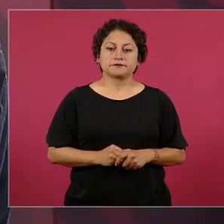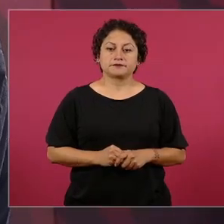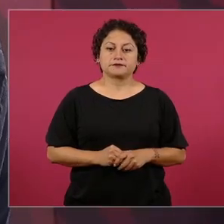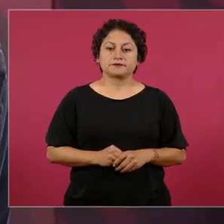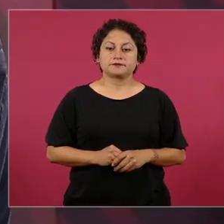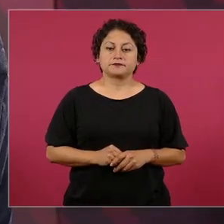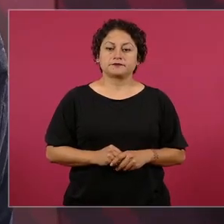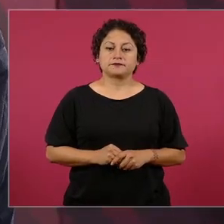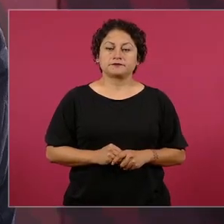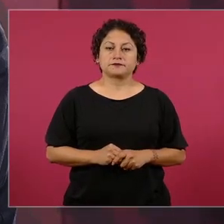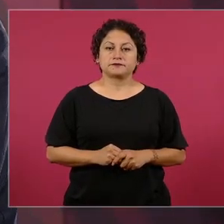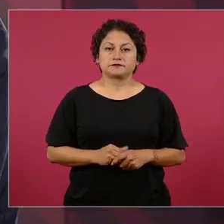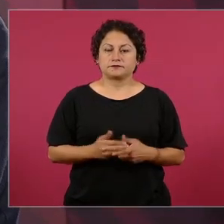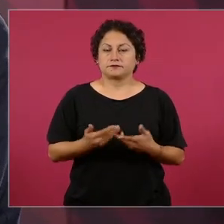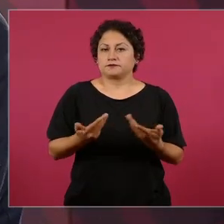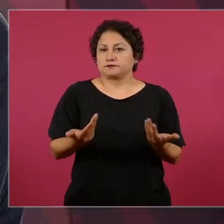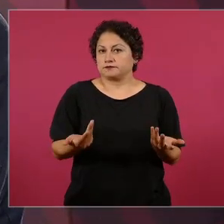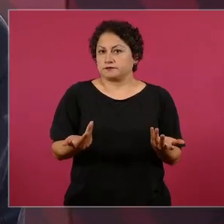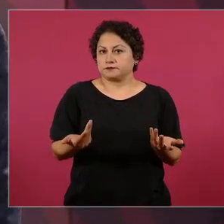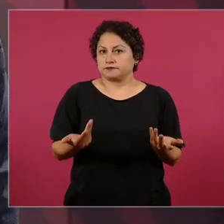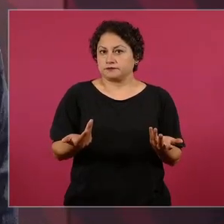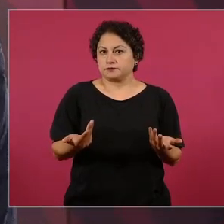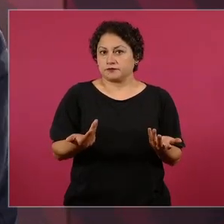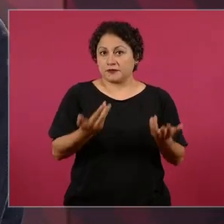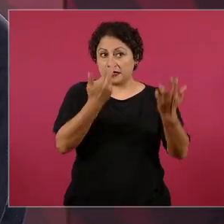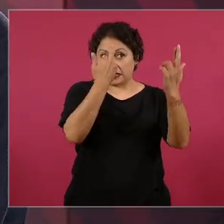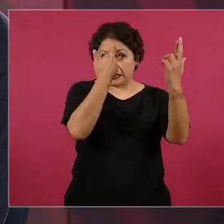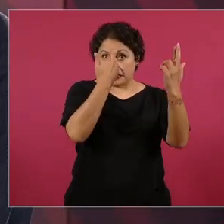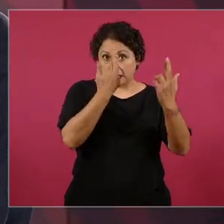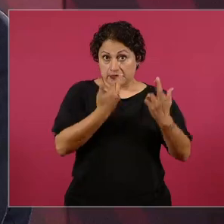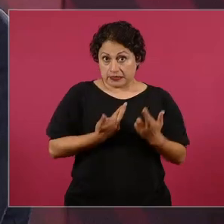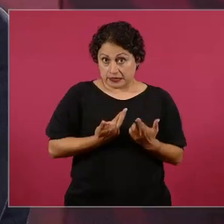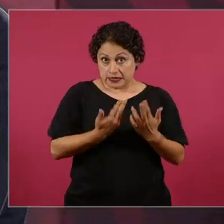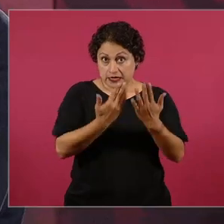respeto mientras yo esté aquí